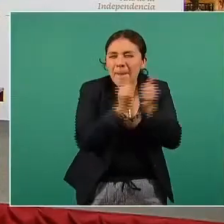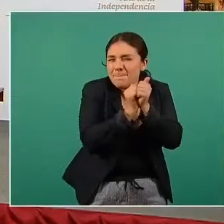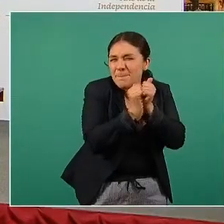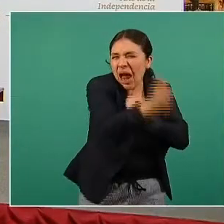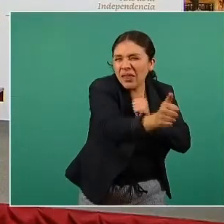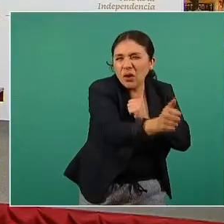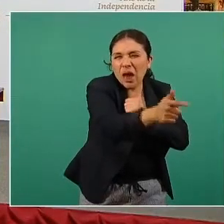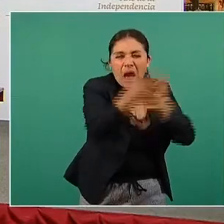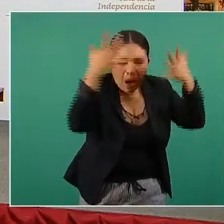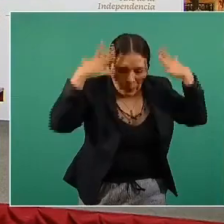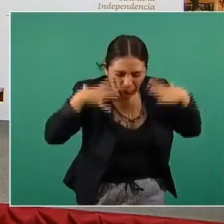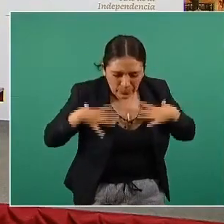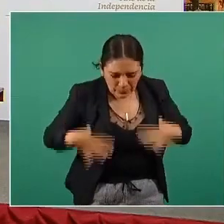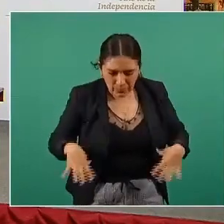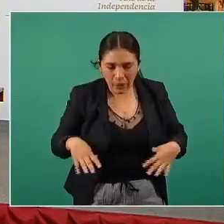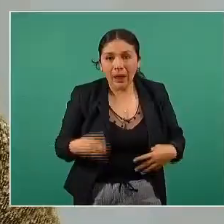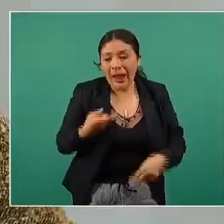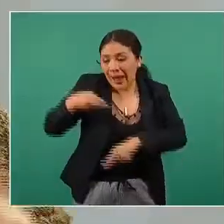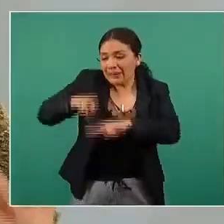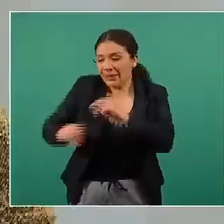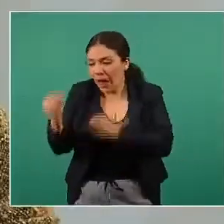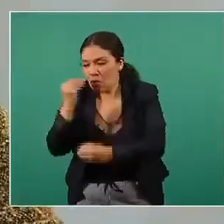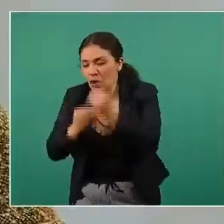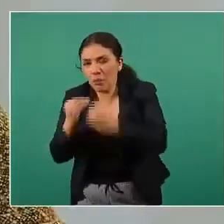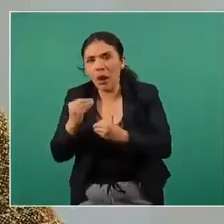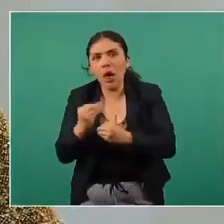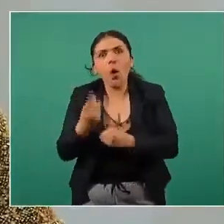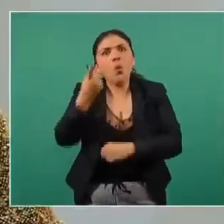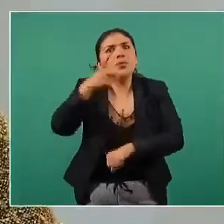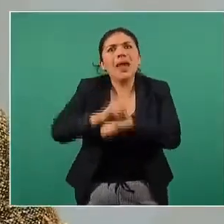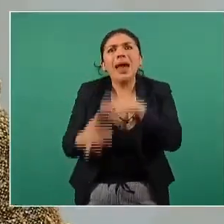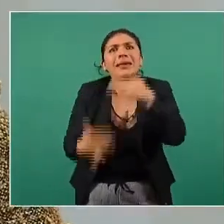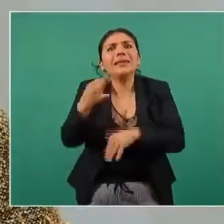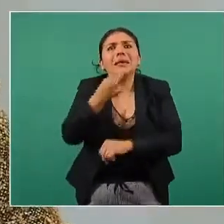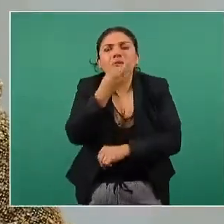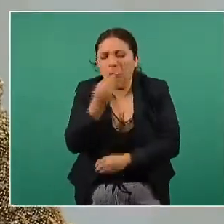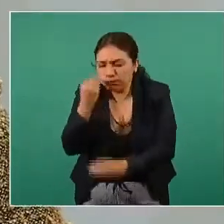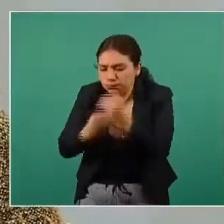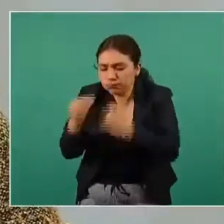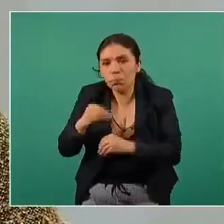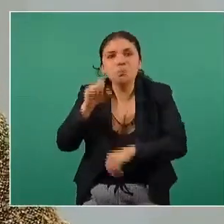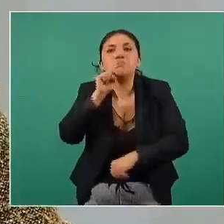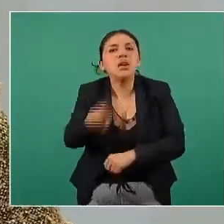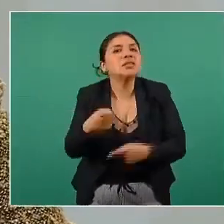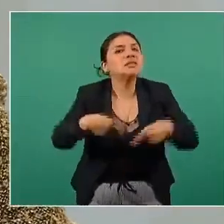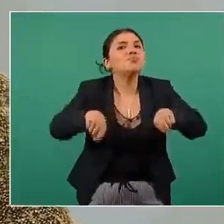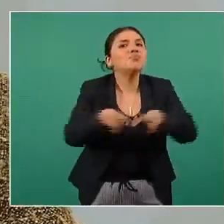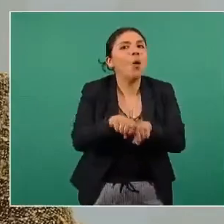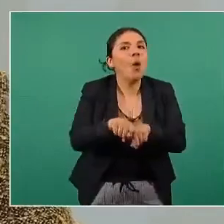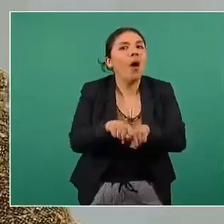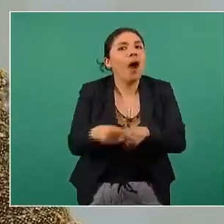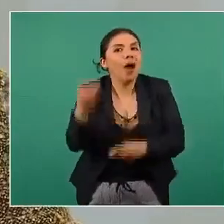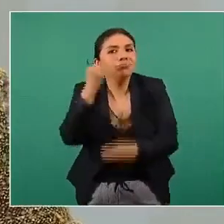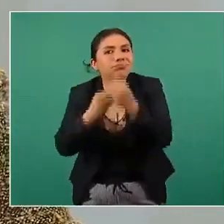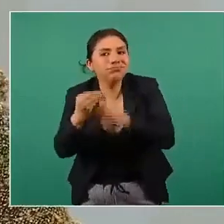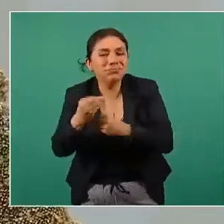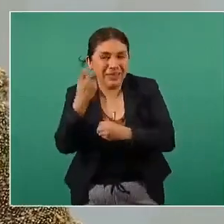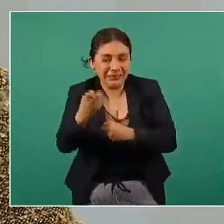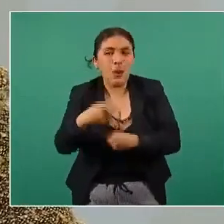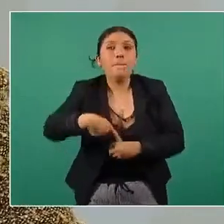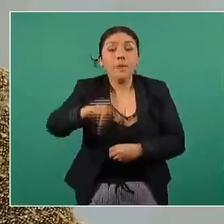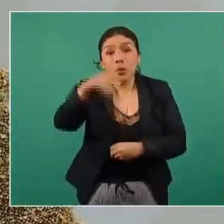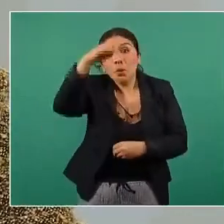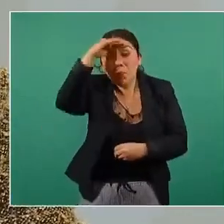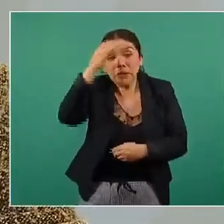entonces es un factor que nos ayuda con el control de peso pero no es lo único y no porque hacemos actividad